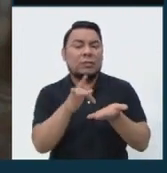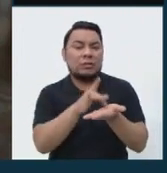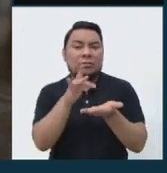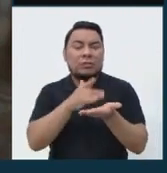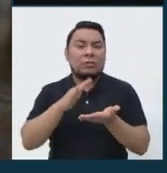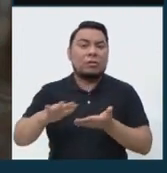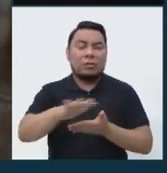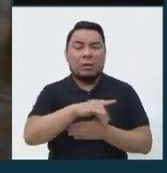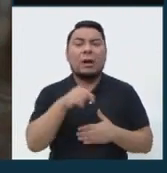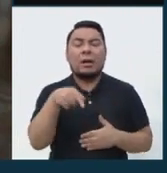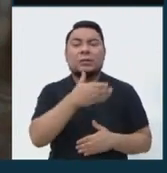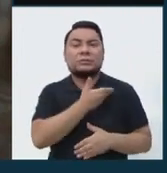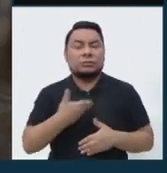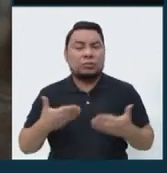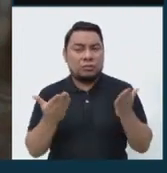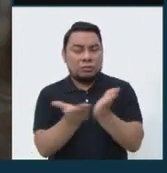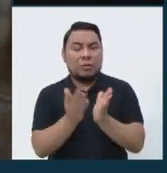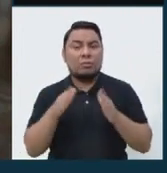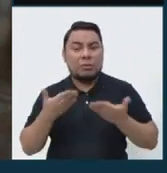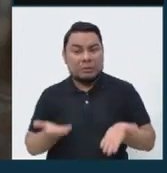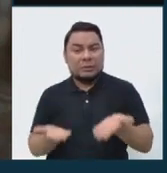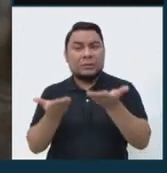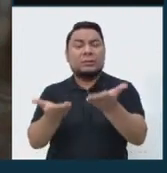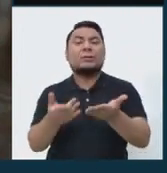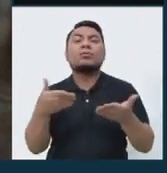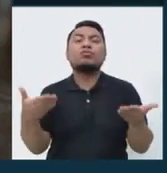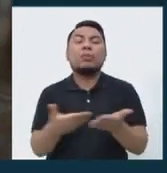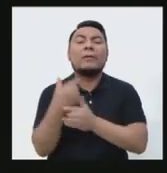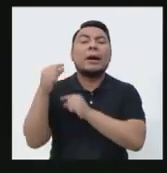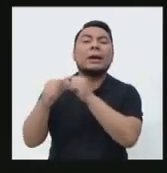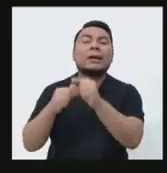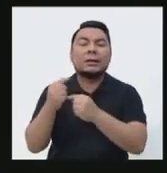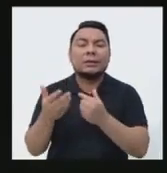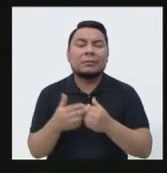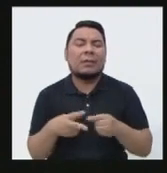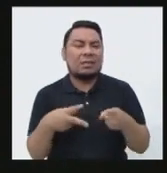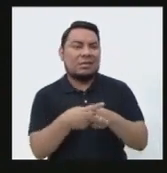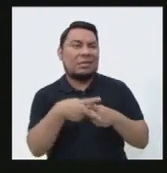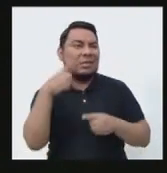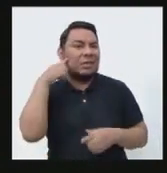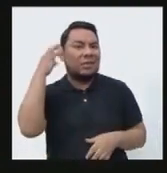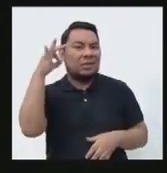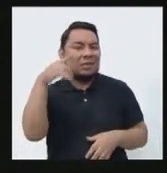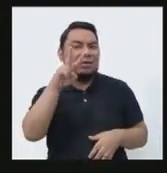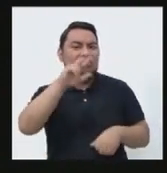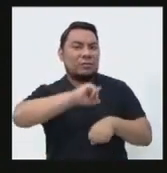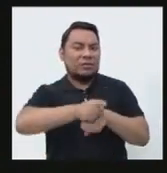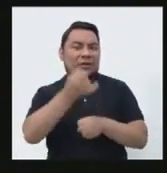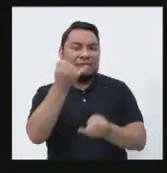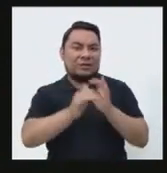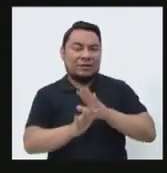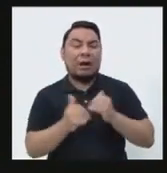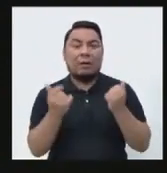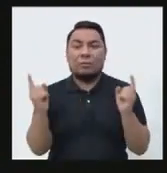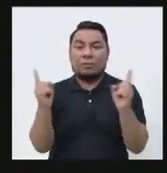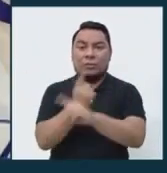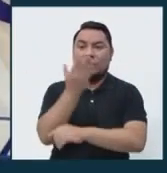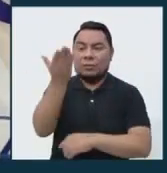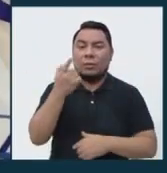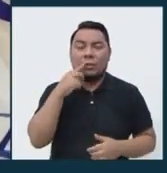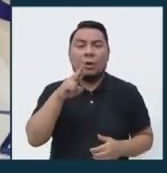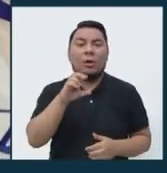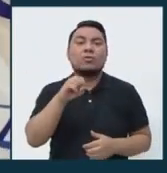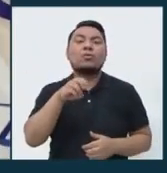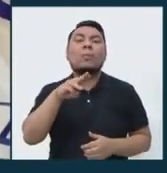peruano. Es importante para ellos poder llegar a las nuevas generaciones. Bien, gracias. Ya se cumplieron los dos minutos para el candidato. Ahora es el turno del candidato